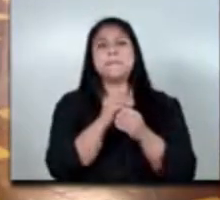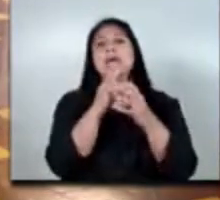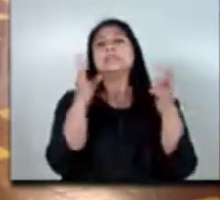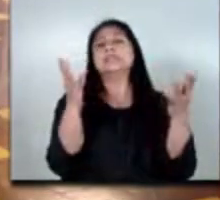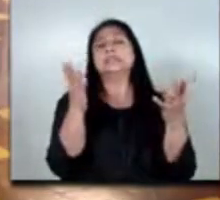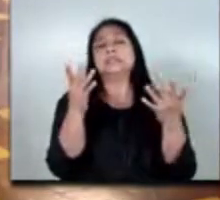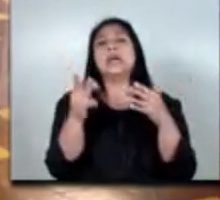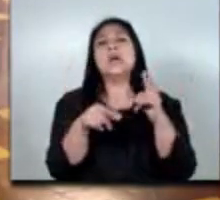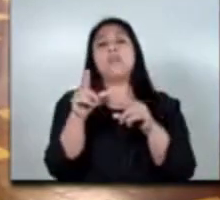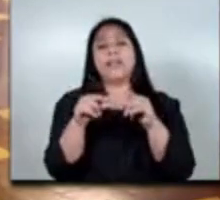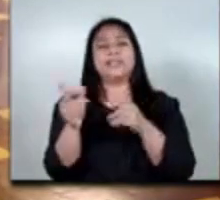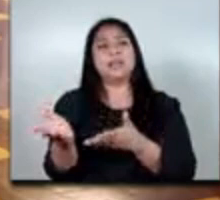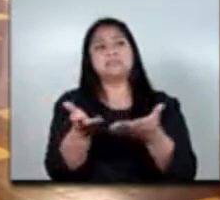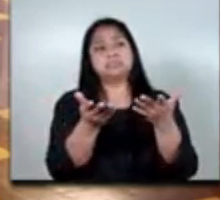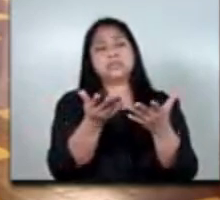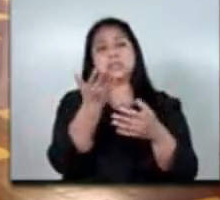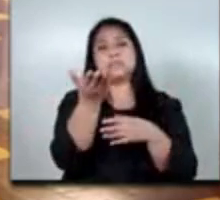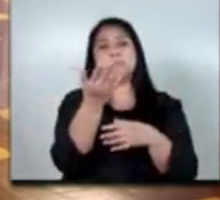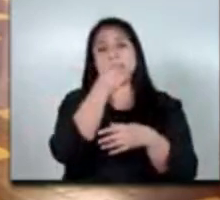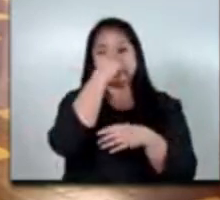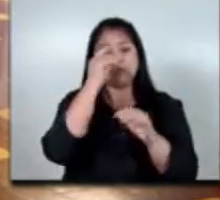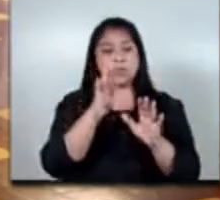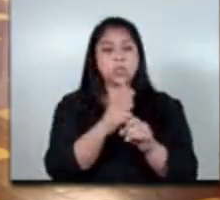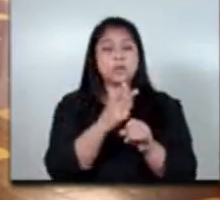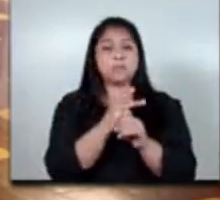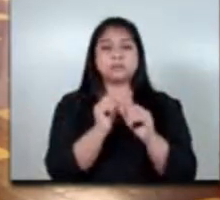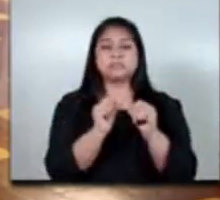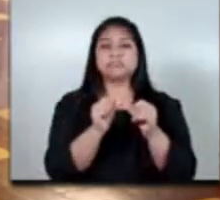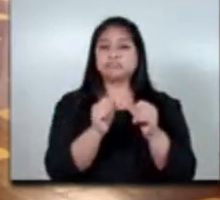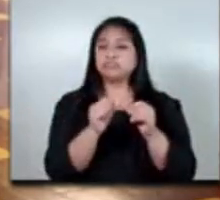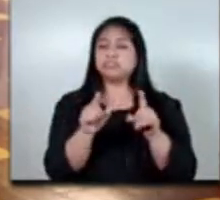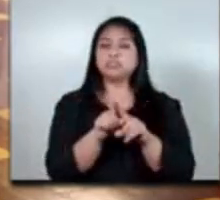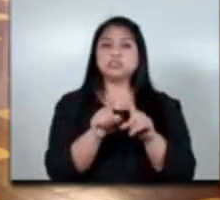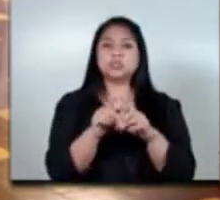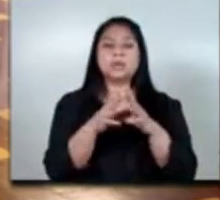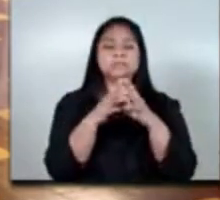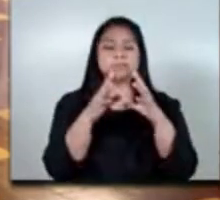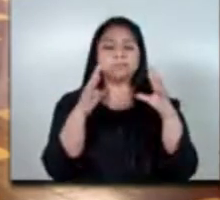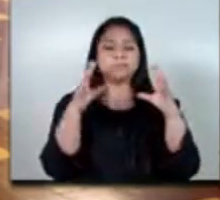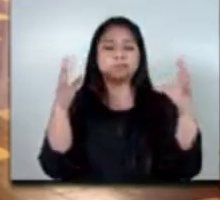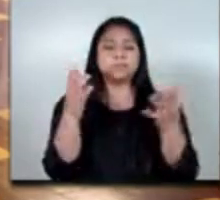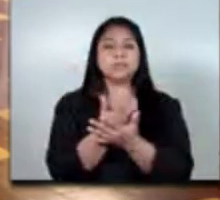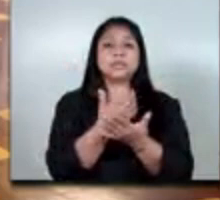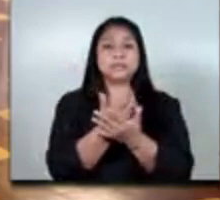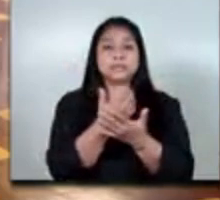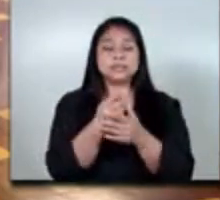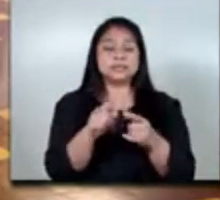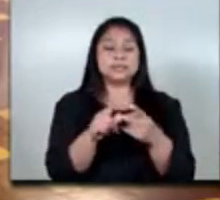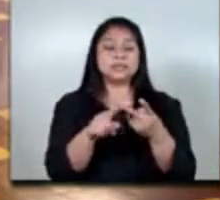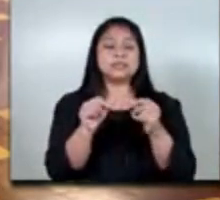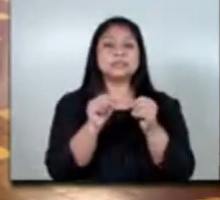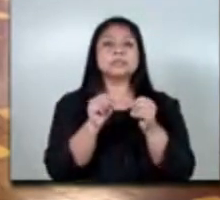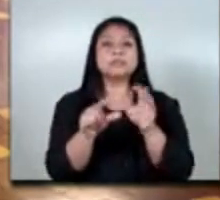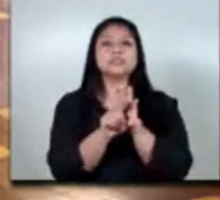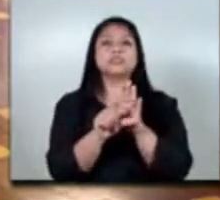que demanda de trabajo en Guatemala si seguimos con el crecimiento económico que llevamos si seguimos con las regulaciones y las